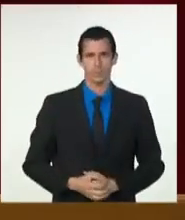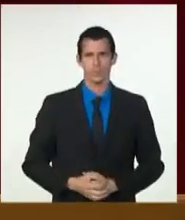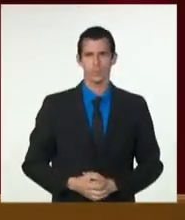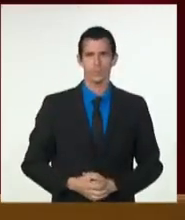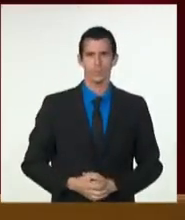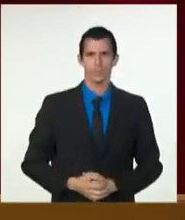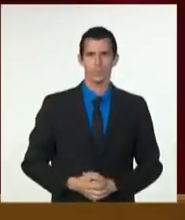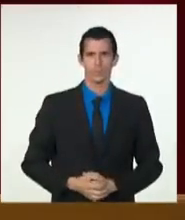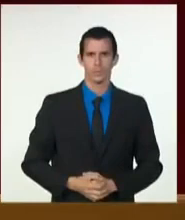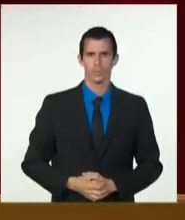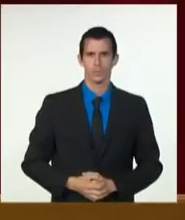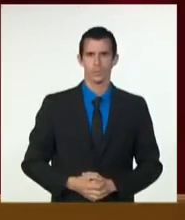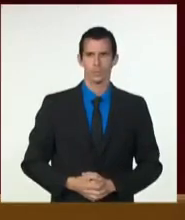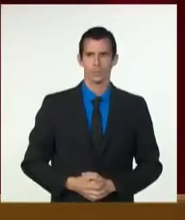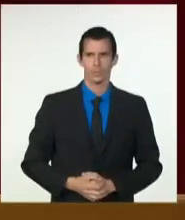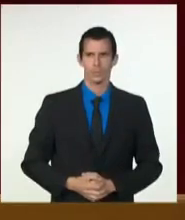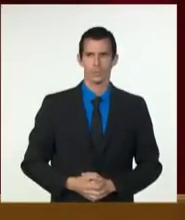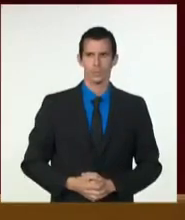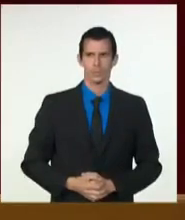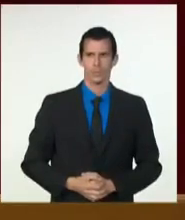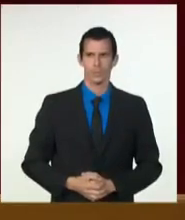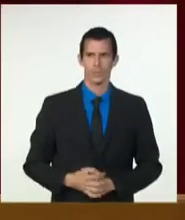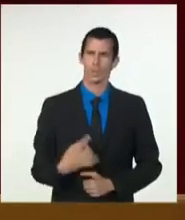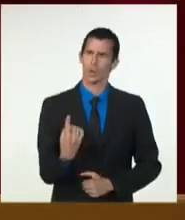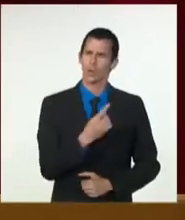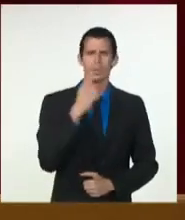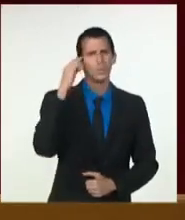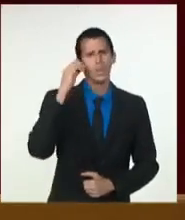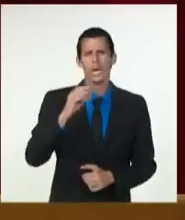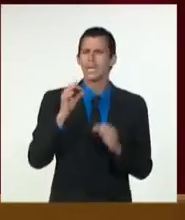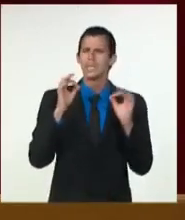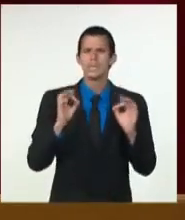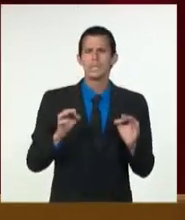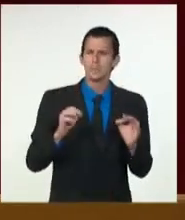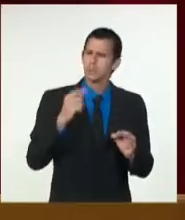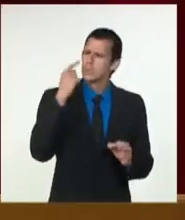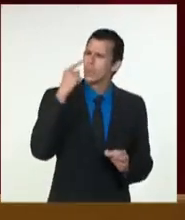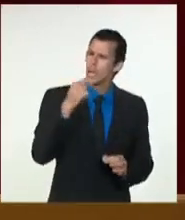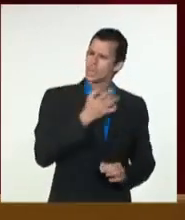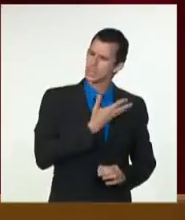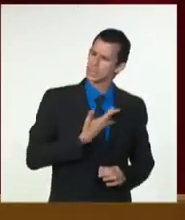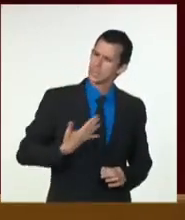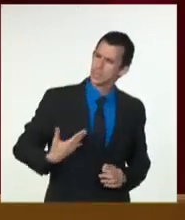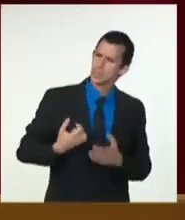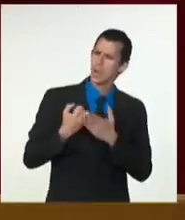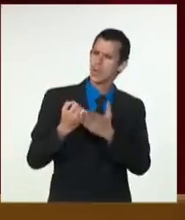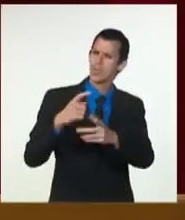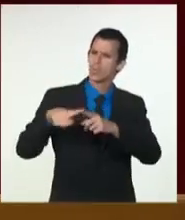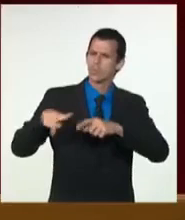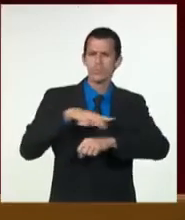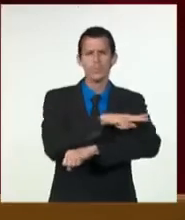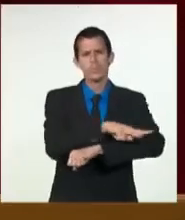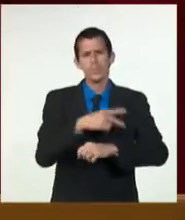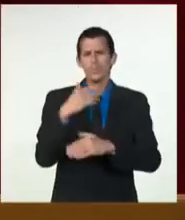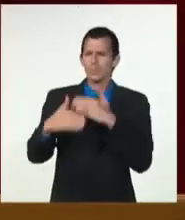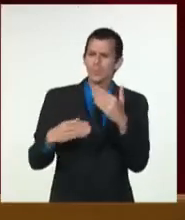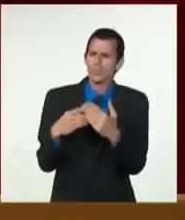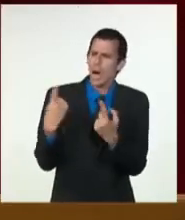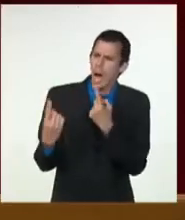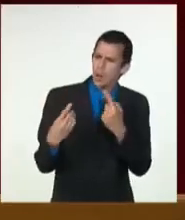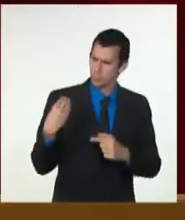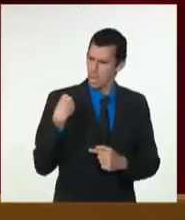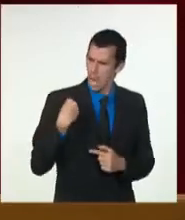característica emblemática de la política exterior. Es una actividad legítima y altruista que